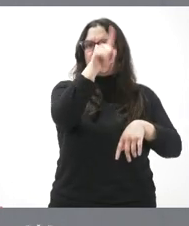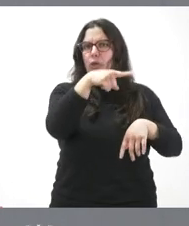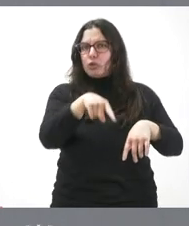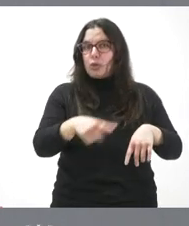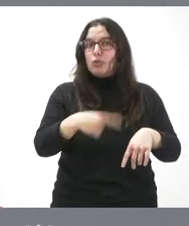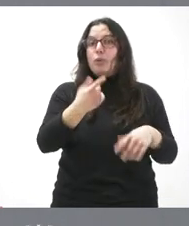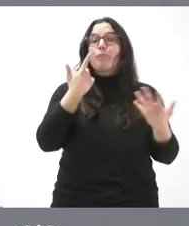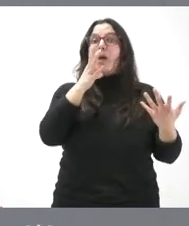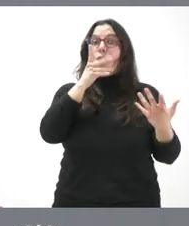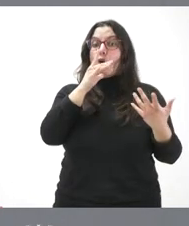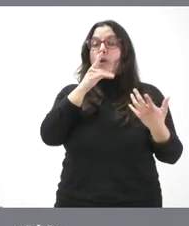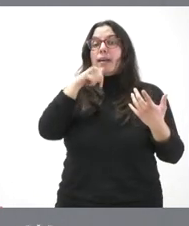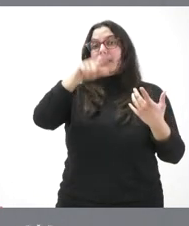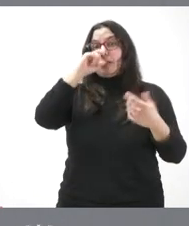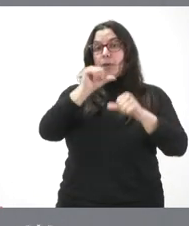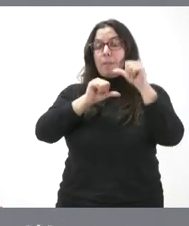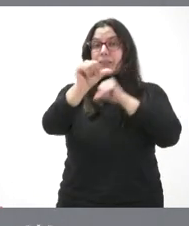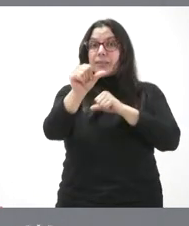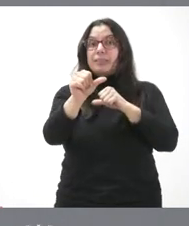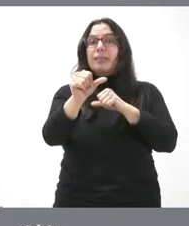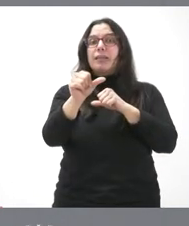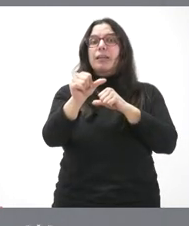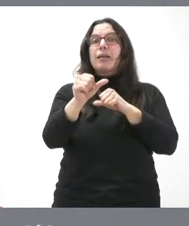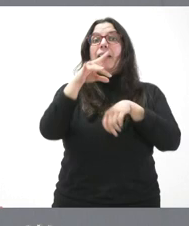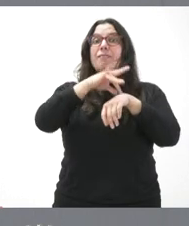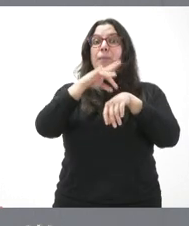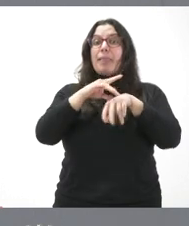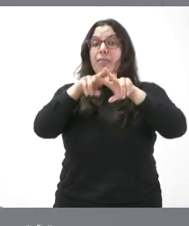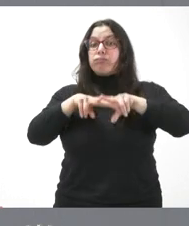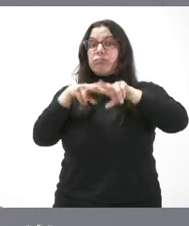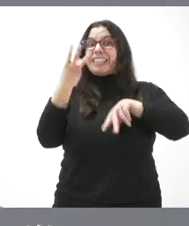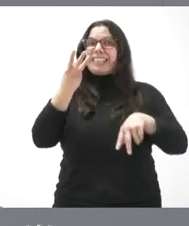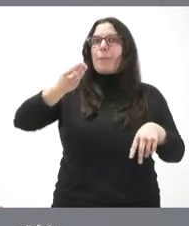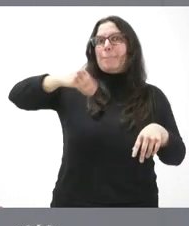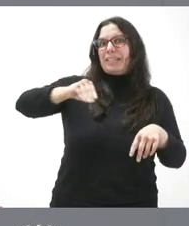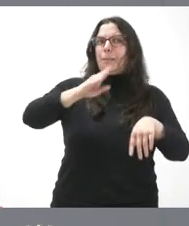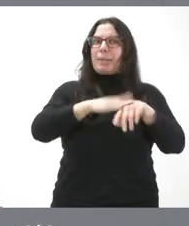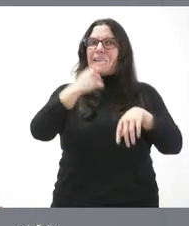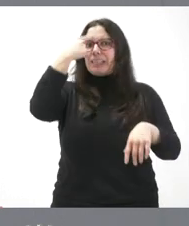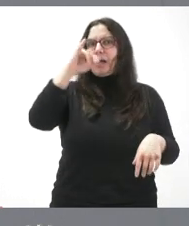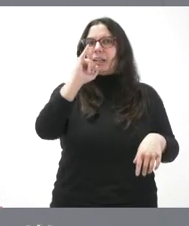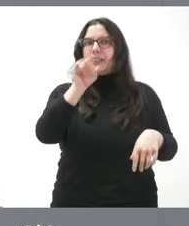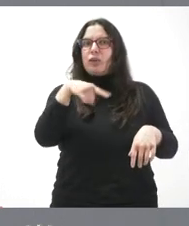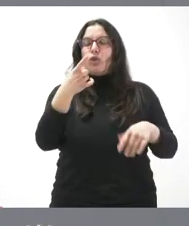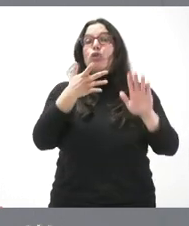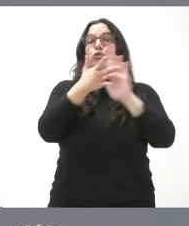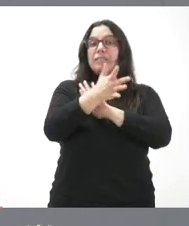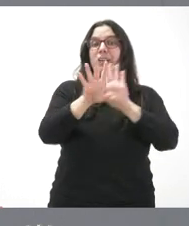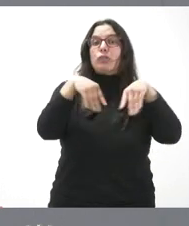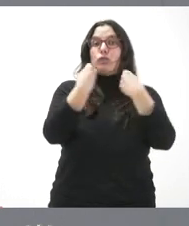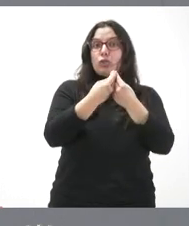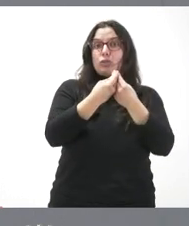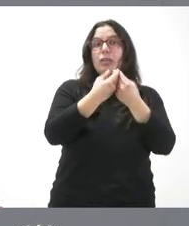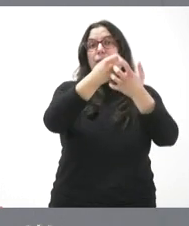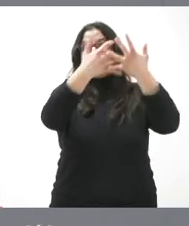a partir de este año 2024, se introducen tres nuevas patologías. Tienen ustedes la relación de las mismas. El número